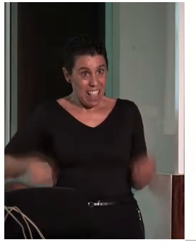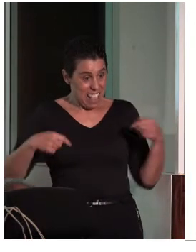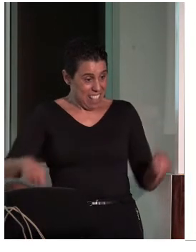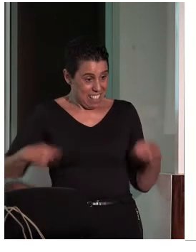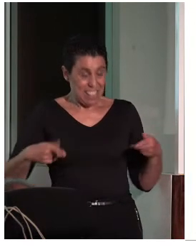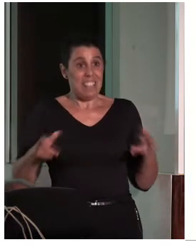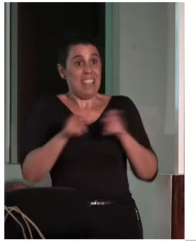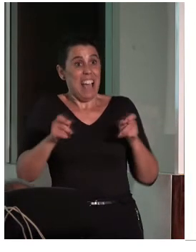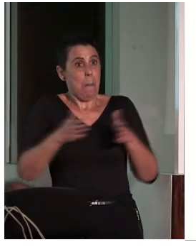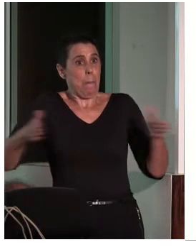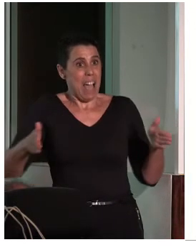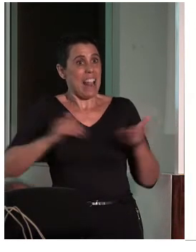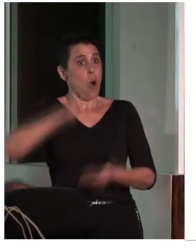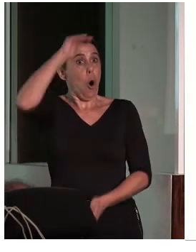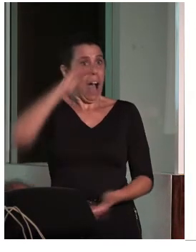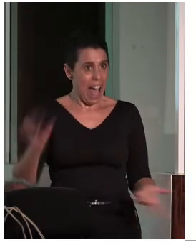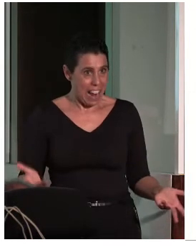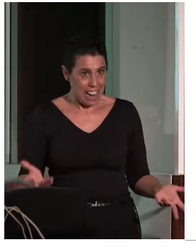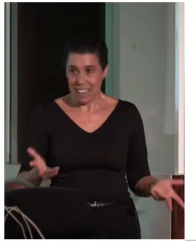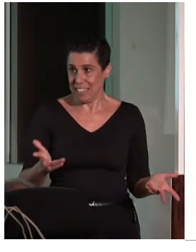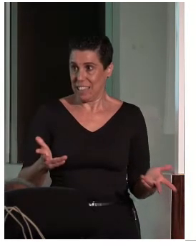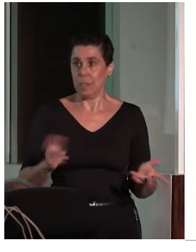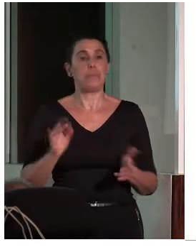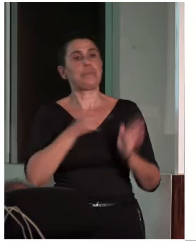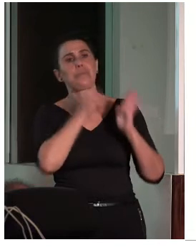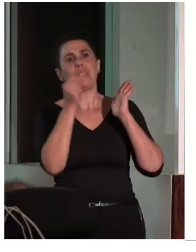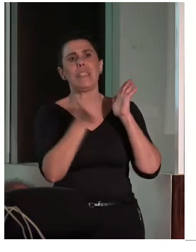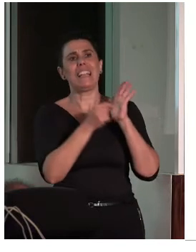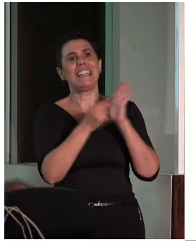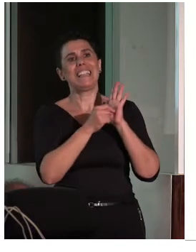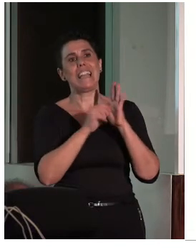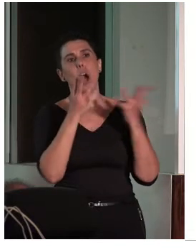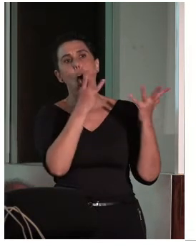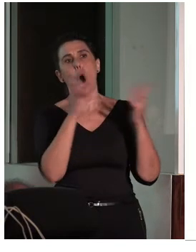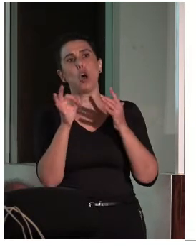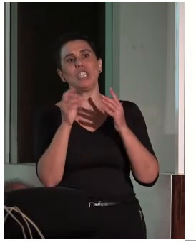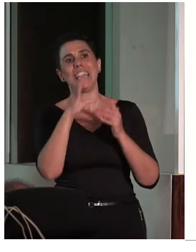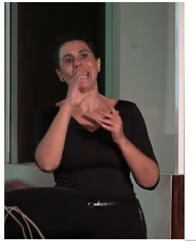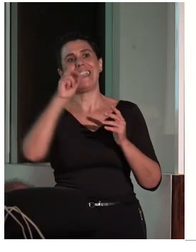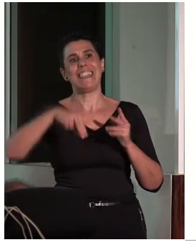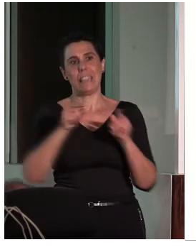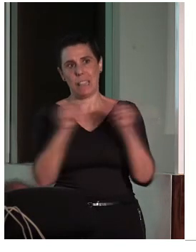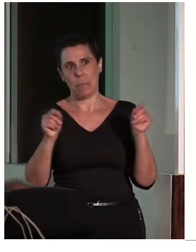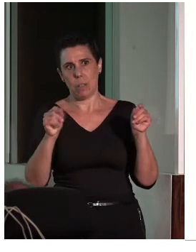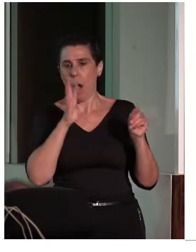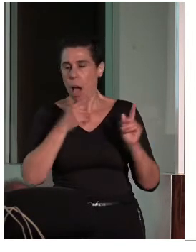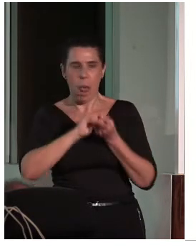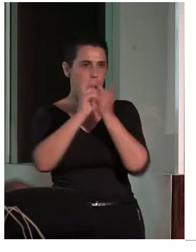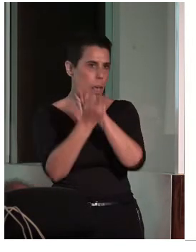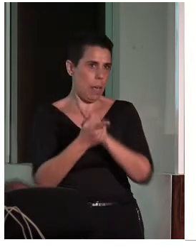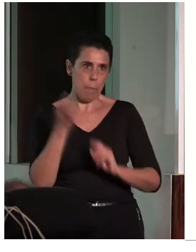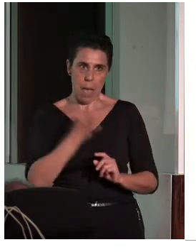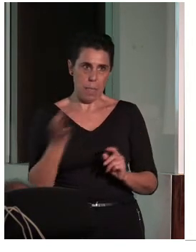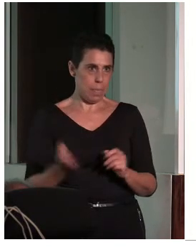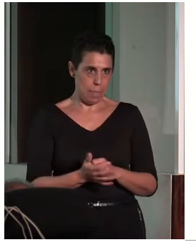voluminosas. Y ya el criterio de 80 centímetros se tiene que ir revisando. Tenemos que ir